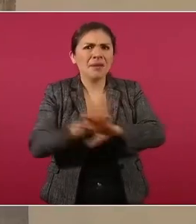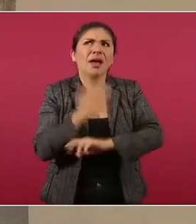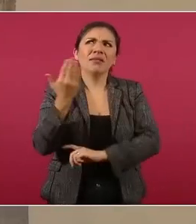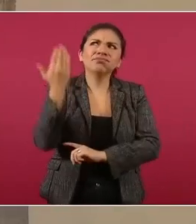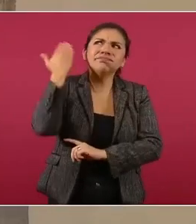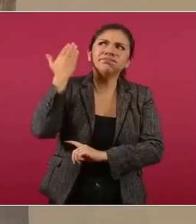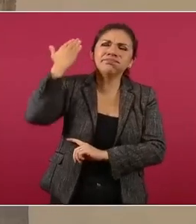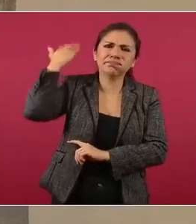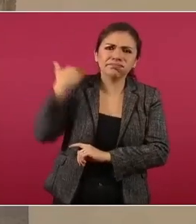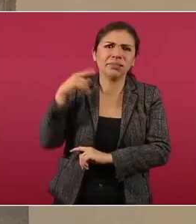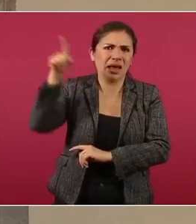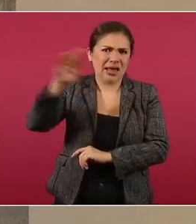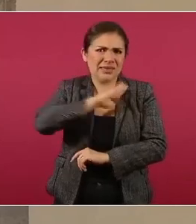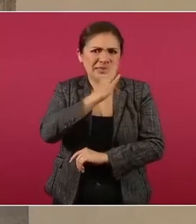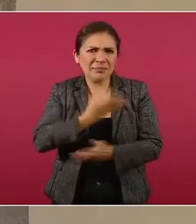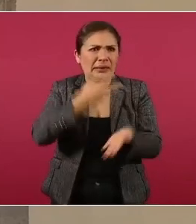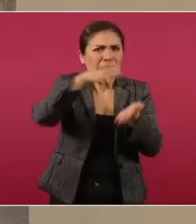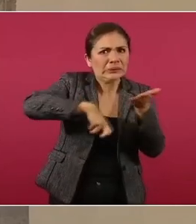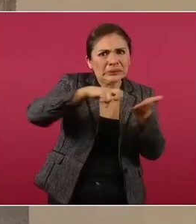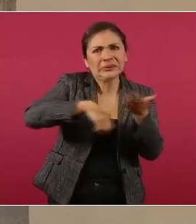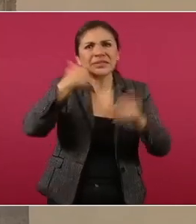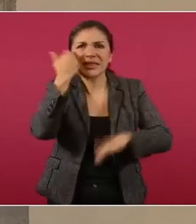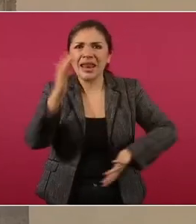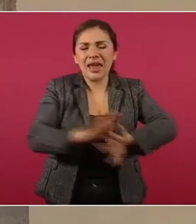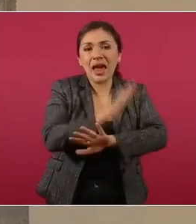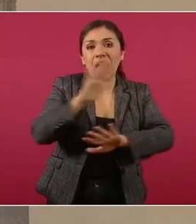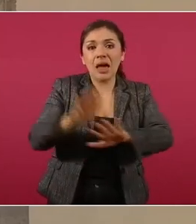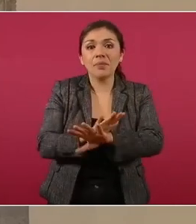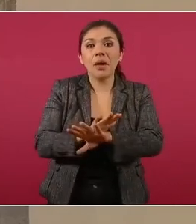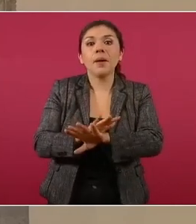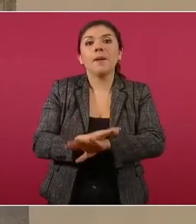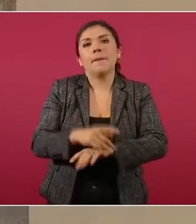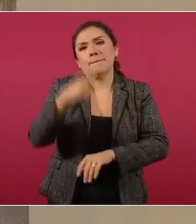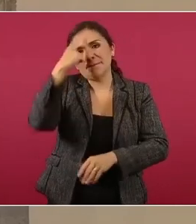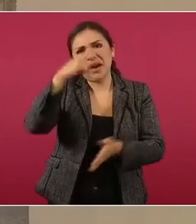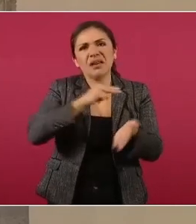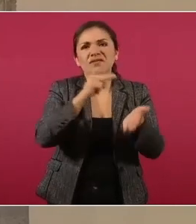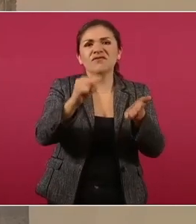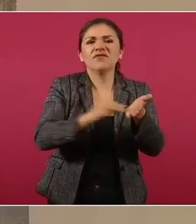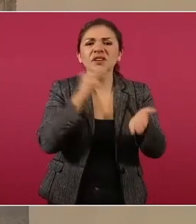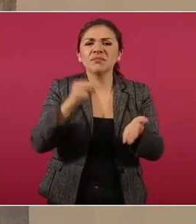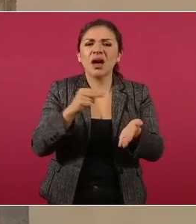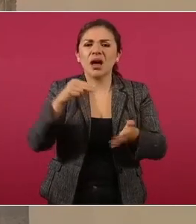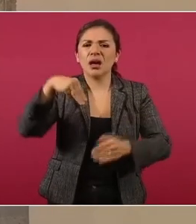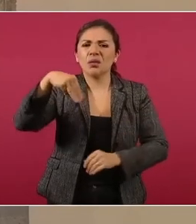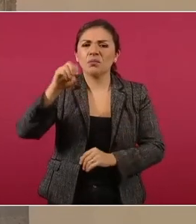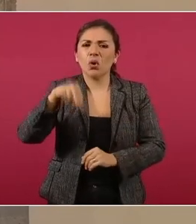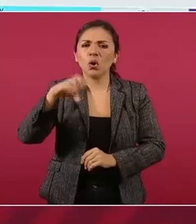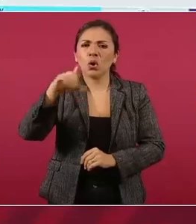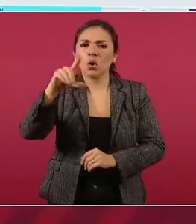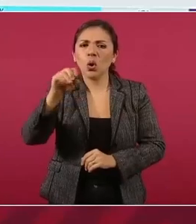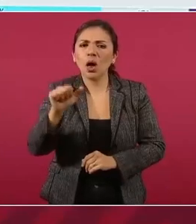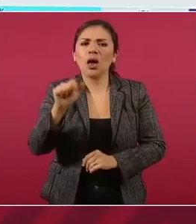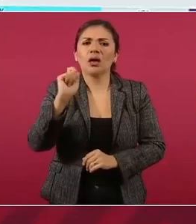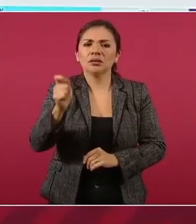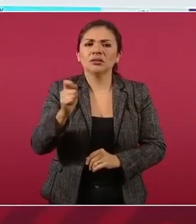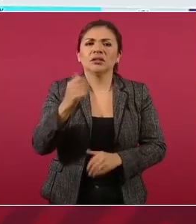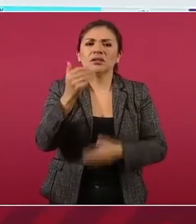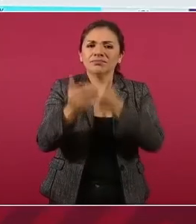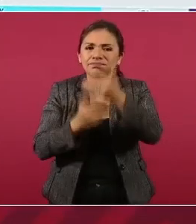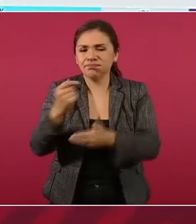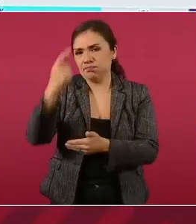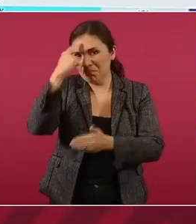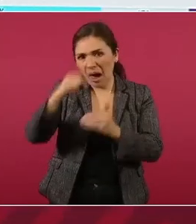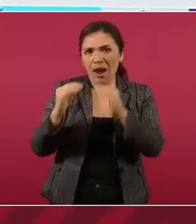tiempos en España, el pacto de la Moncloa y el avance de la